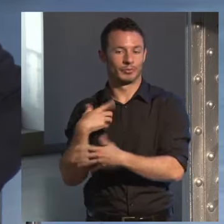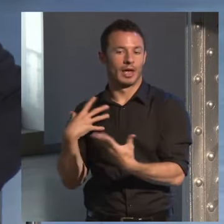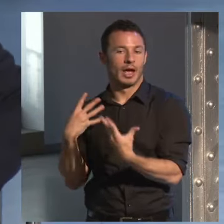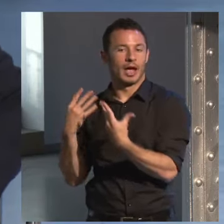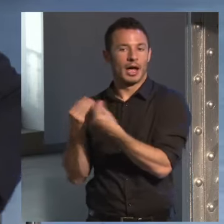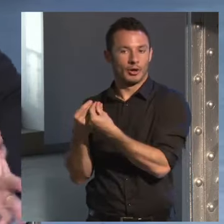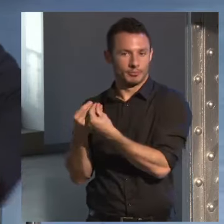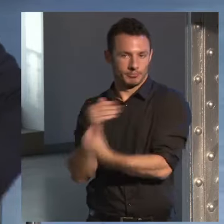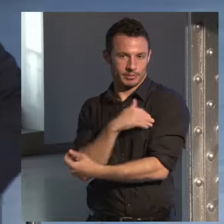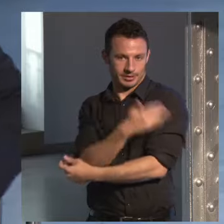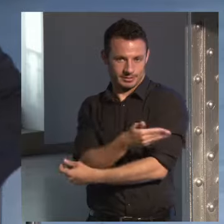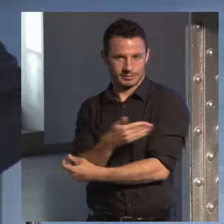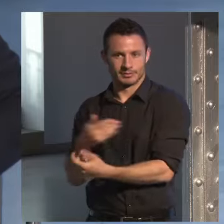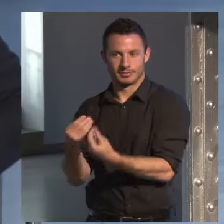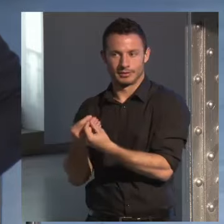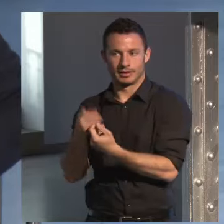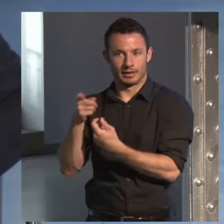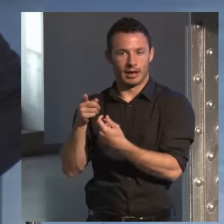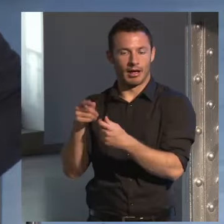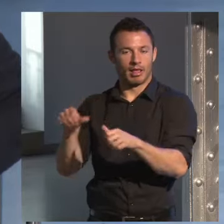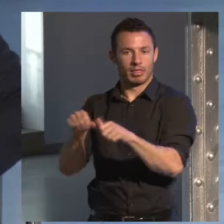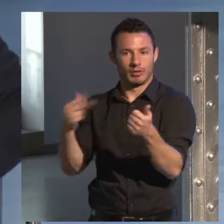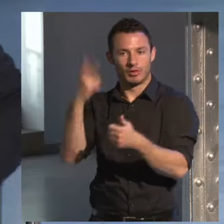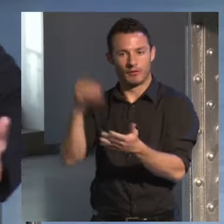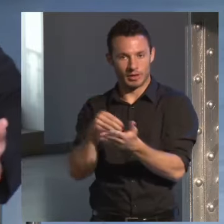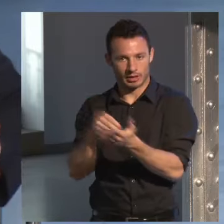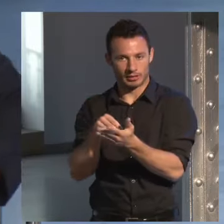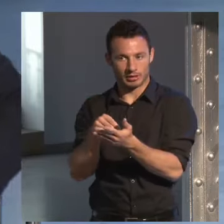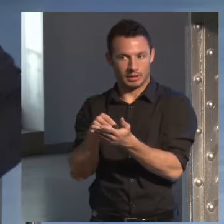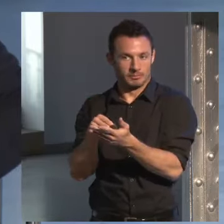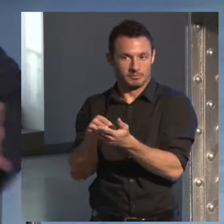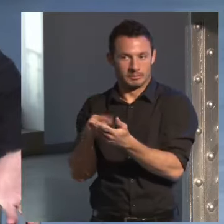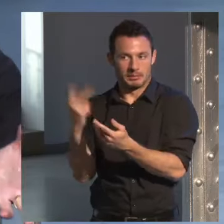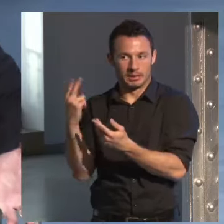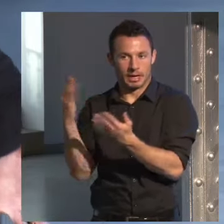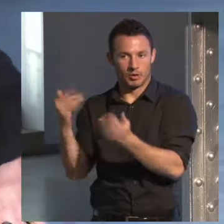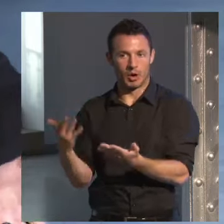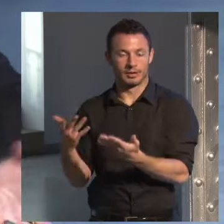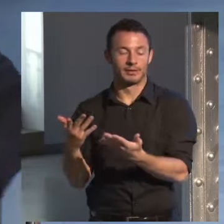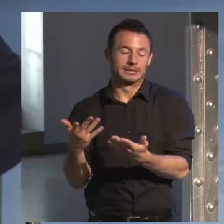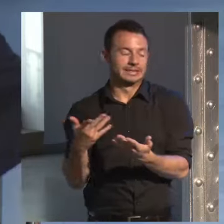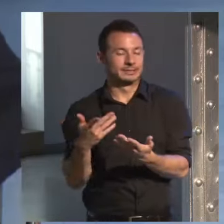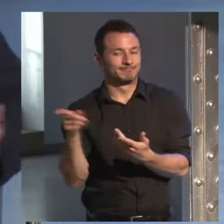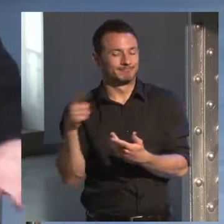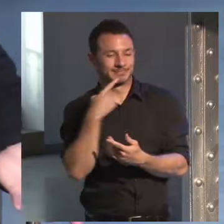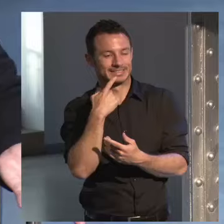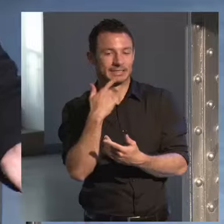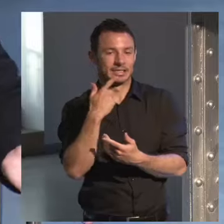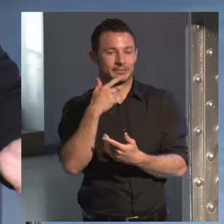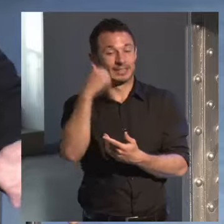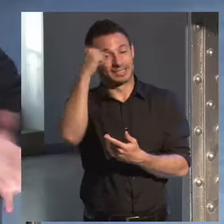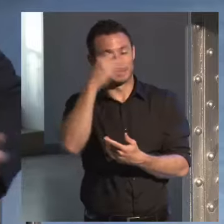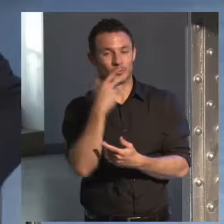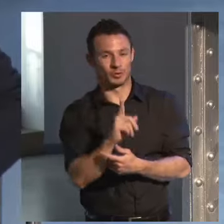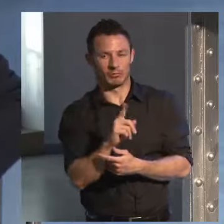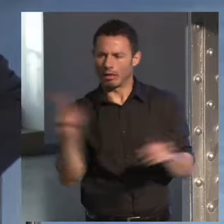dos veces divorciada que ahora no tenía pareja y le dije pues estupendo muy bien no es que no lo conocéis bueno pues es igual